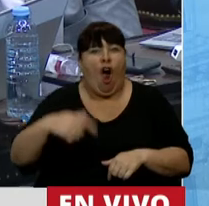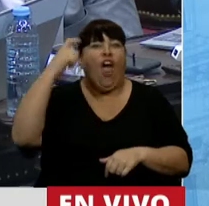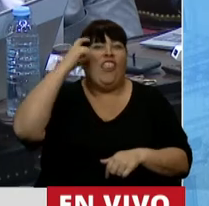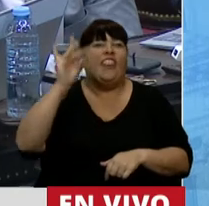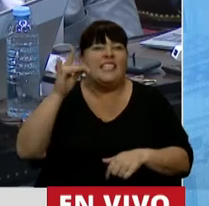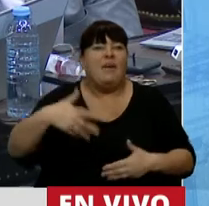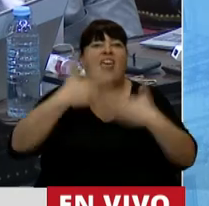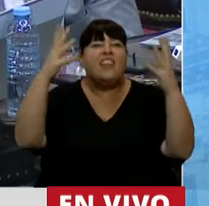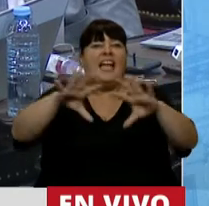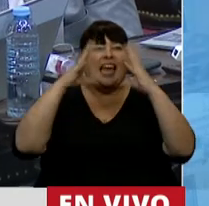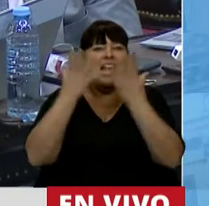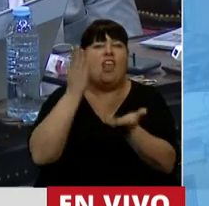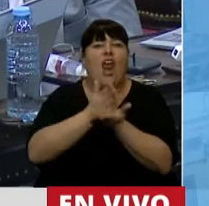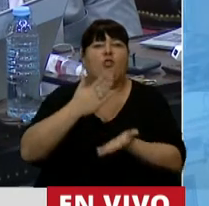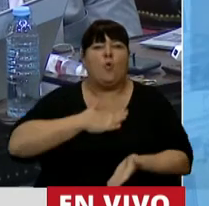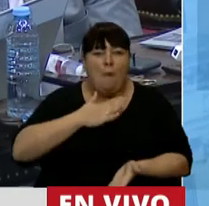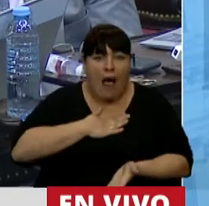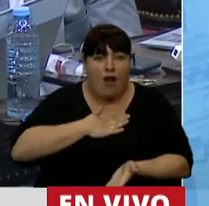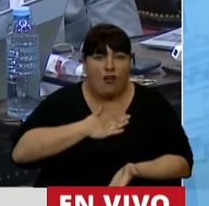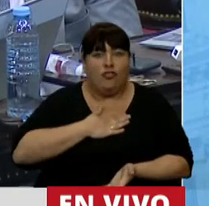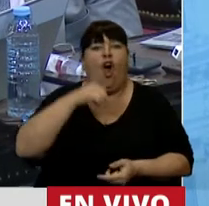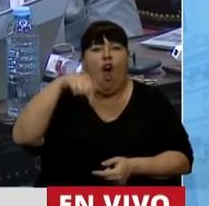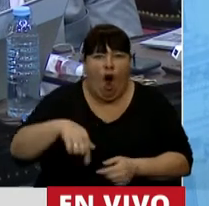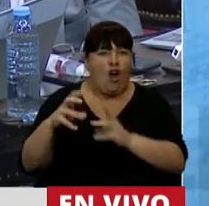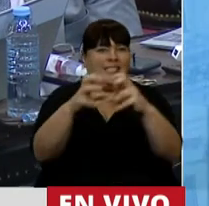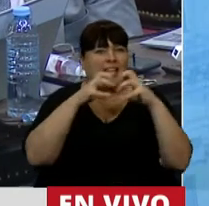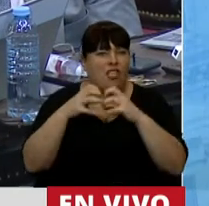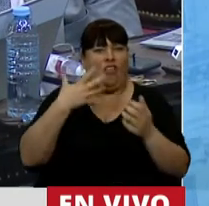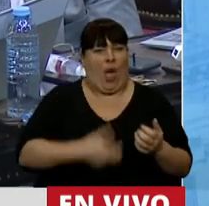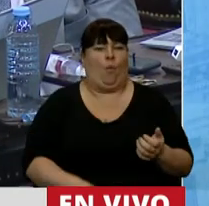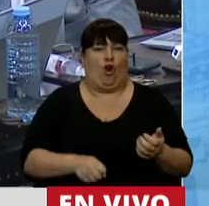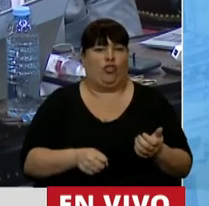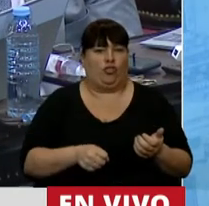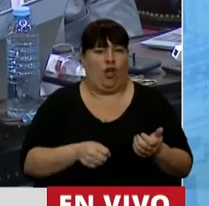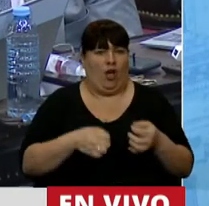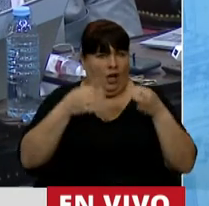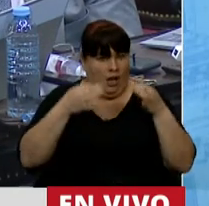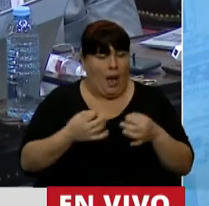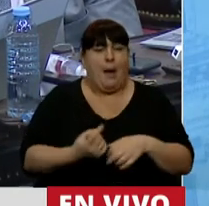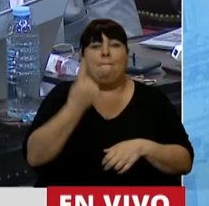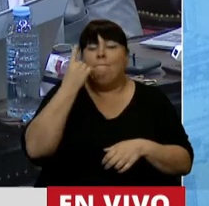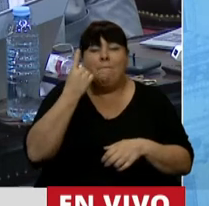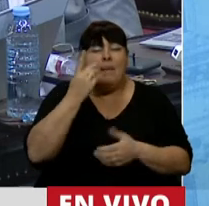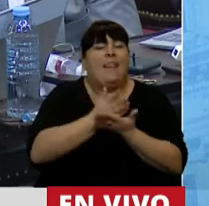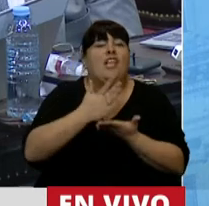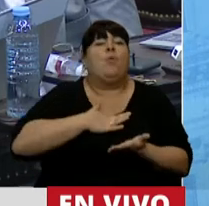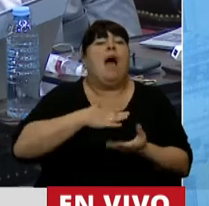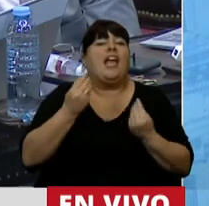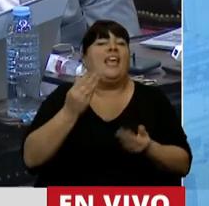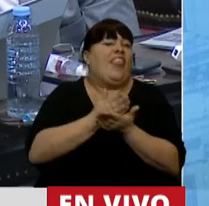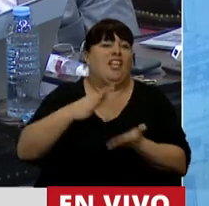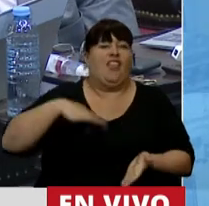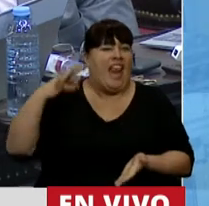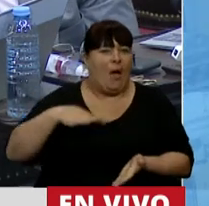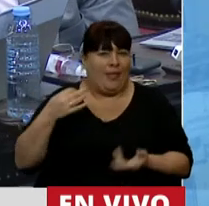de diciembre, Día Internacional de los Derechos Humanos, hoy estemos tratando el aborto, cuando el primer derecho humano que hay es el